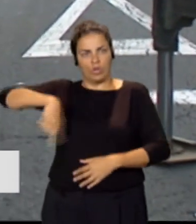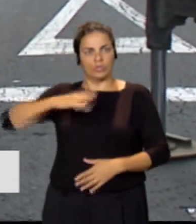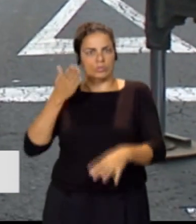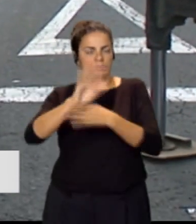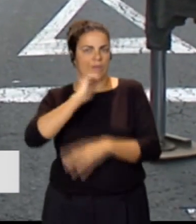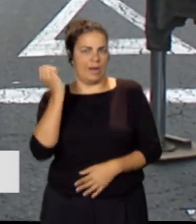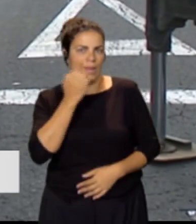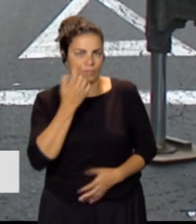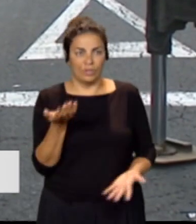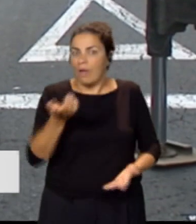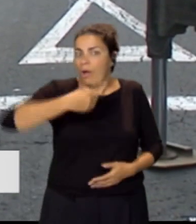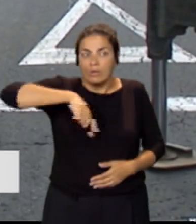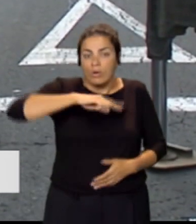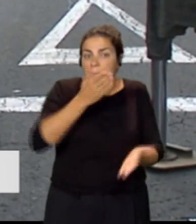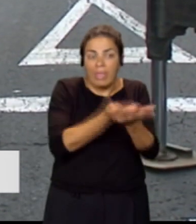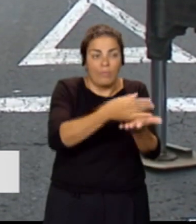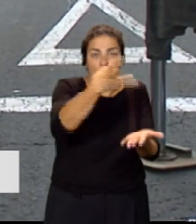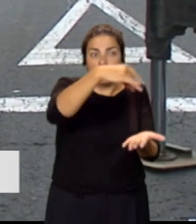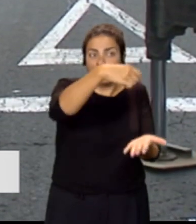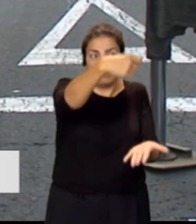el vehículo y que se hagan cargo.